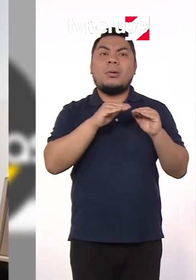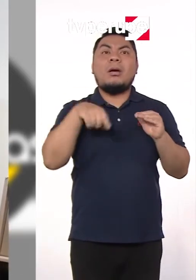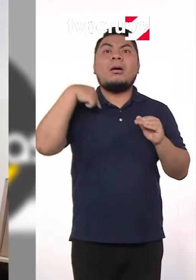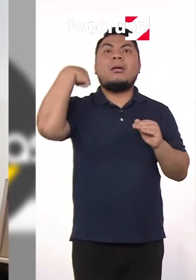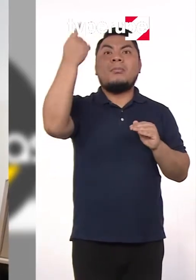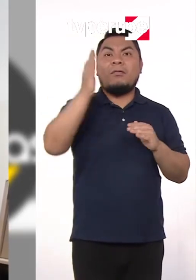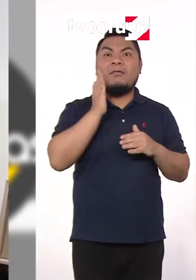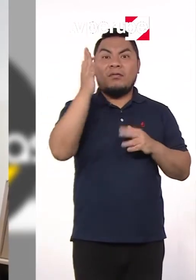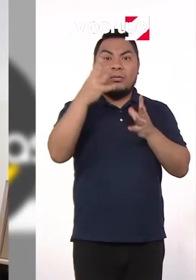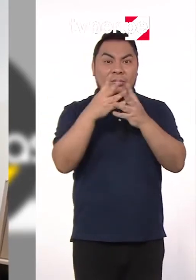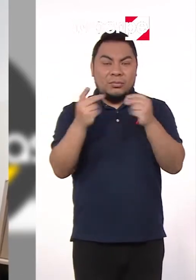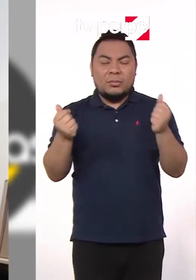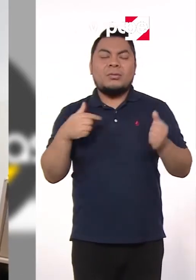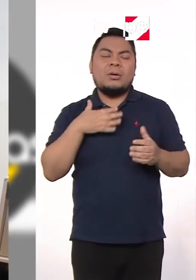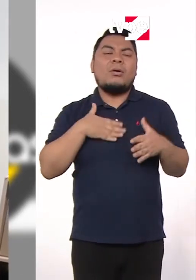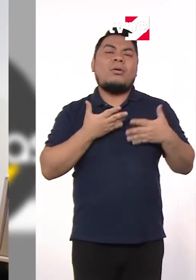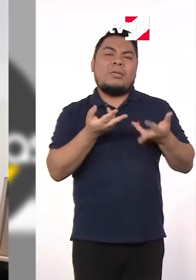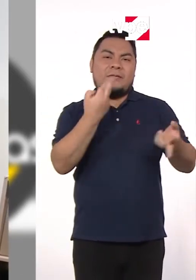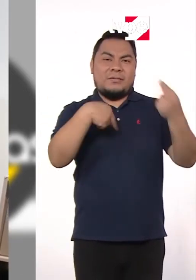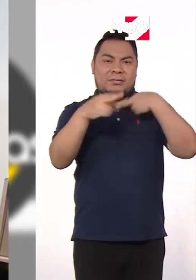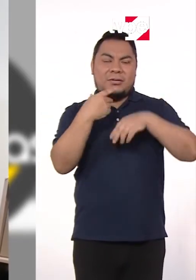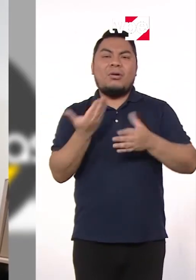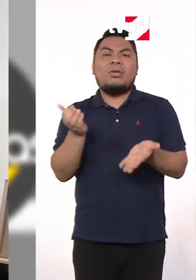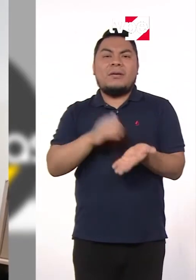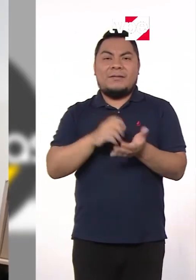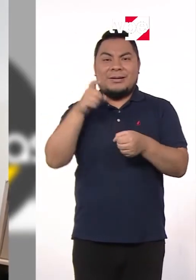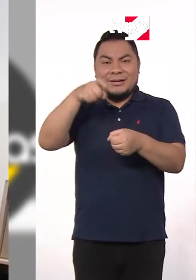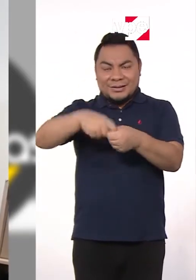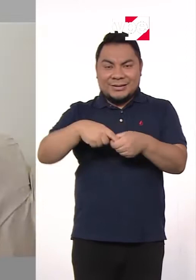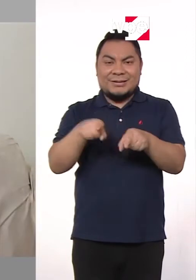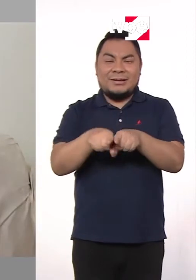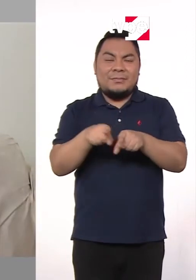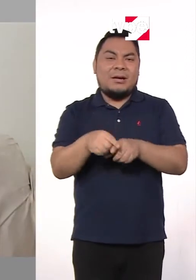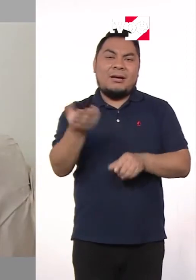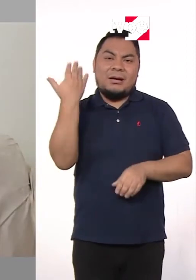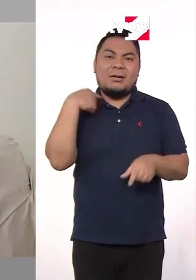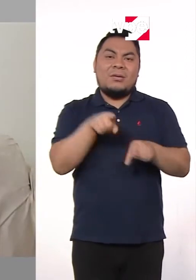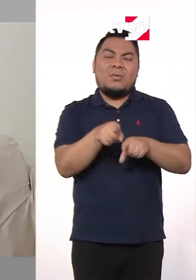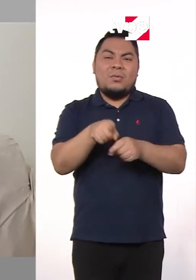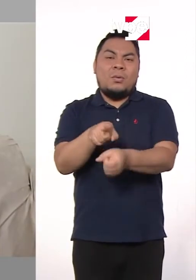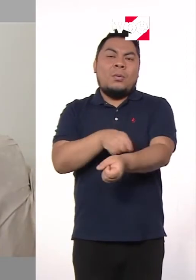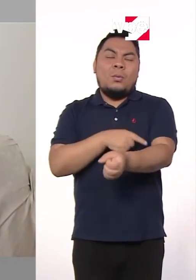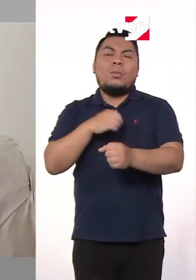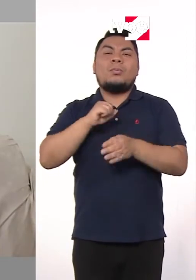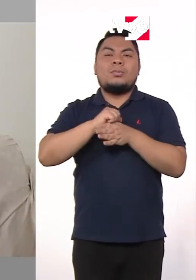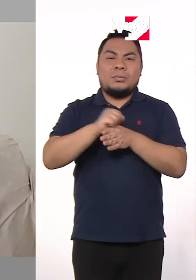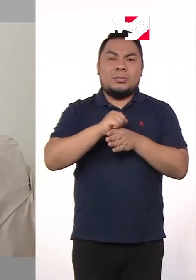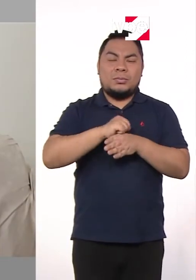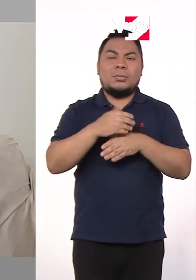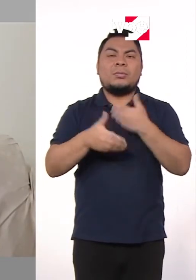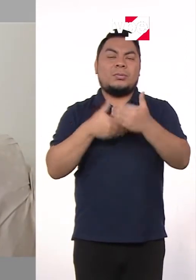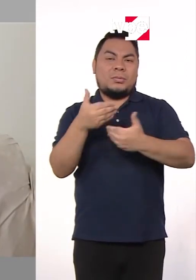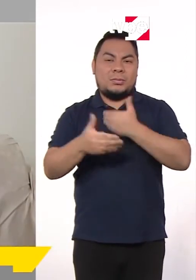y nos permite retornar a, digamos, se alza el estado de emergencia y se tenga un buen panorama de salud,